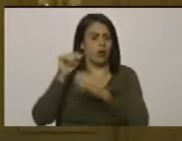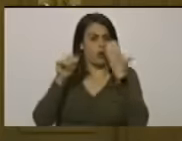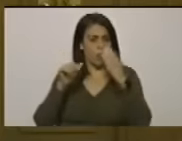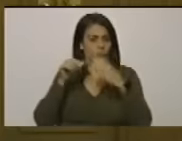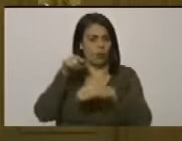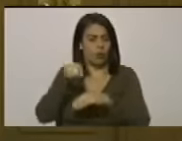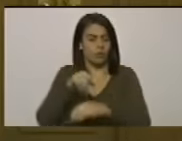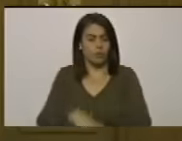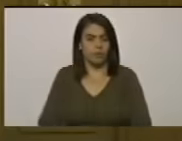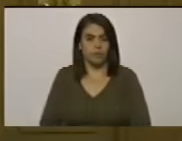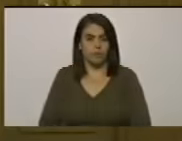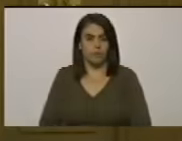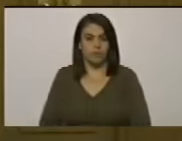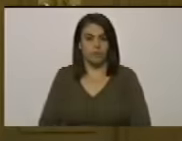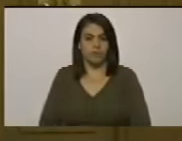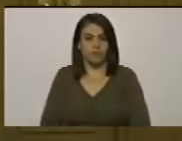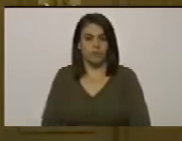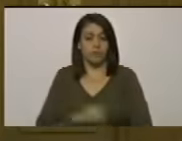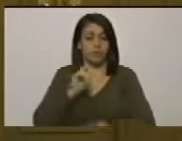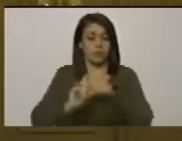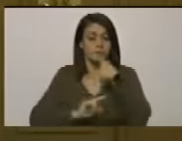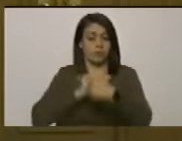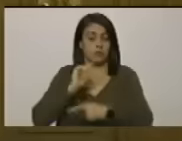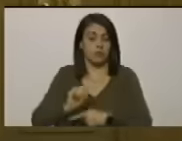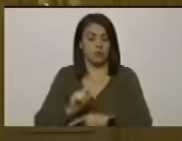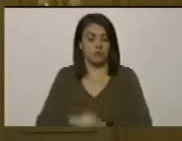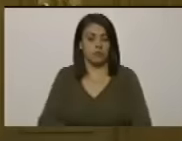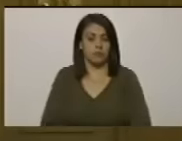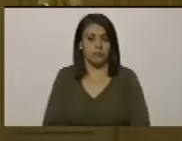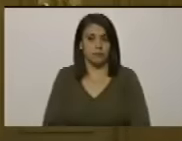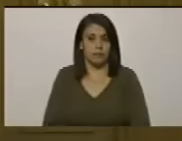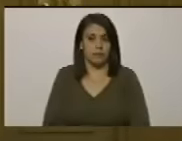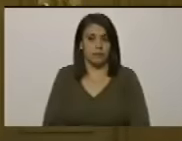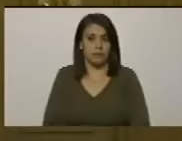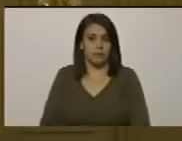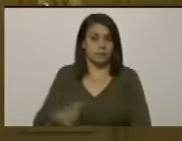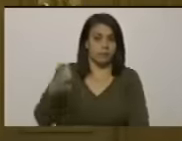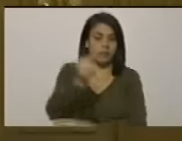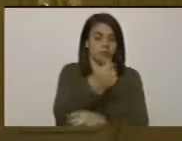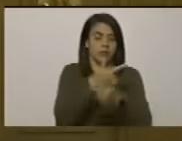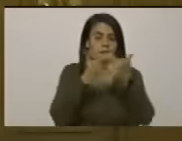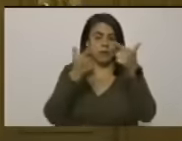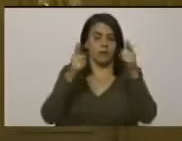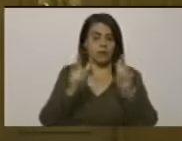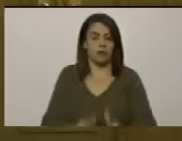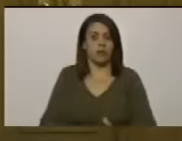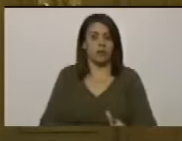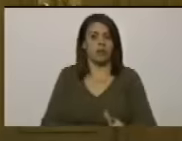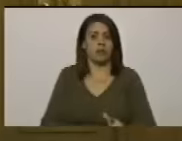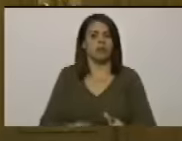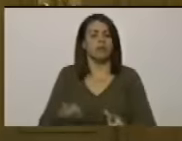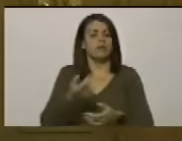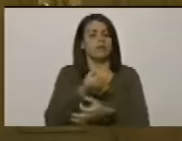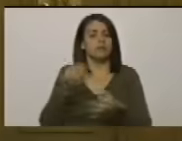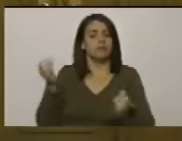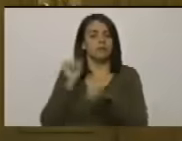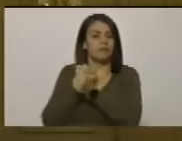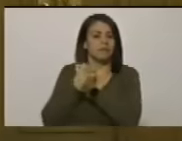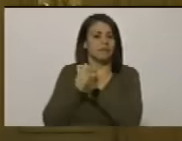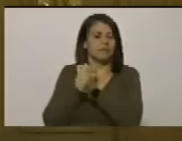y que luego de lograr su libertad salió exilada